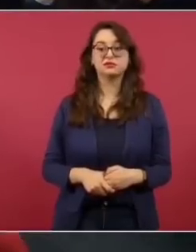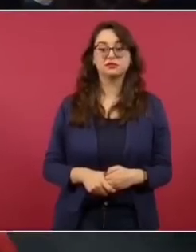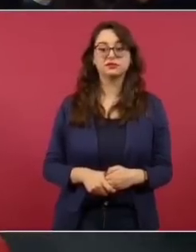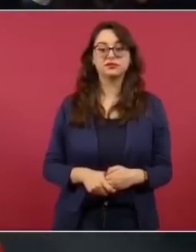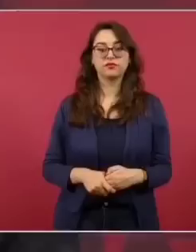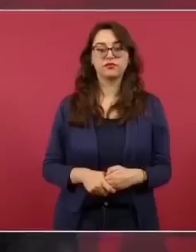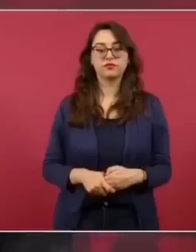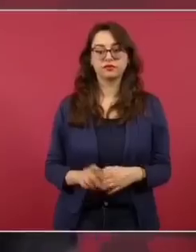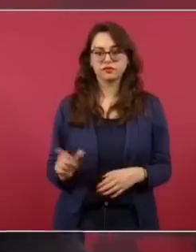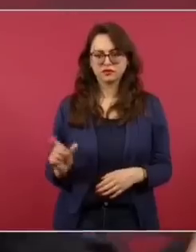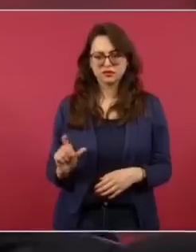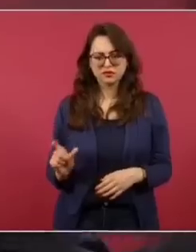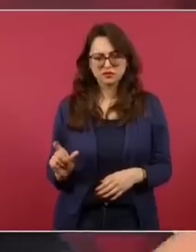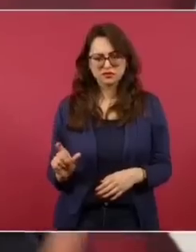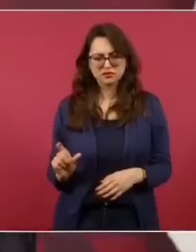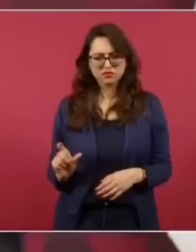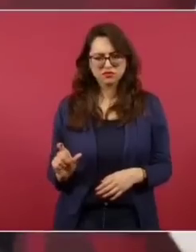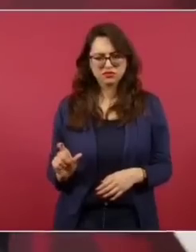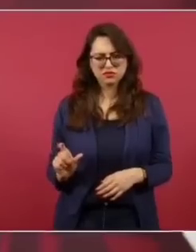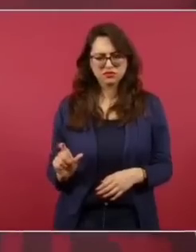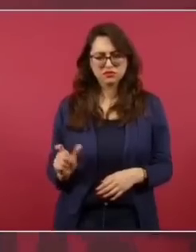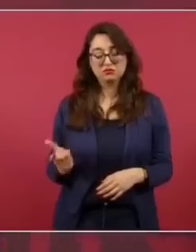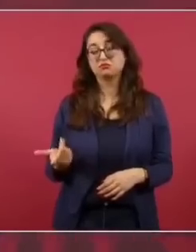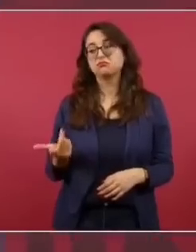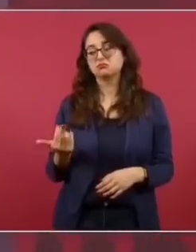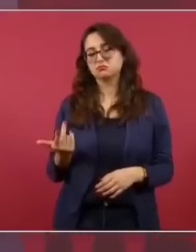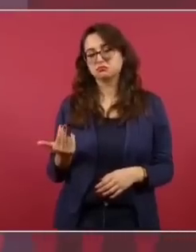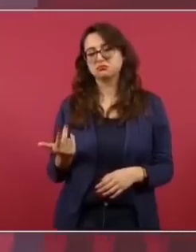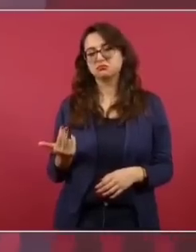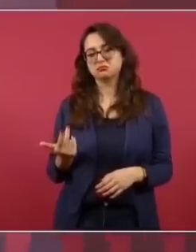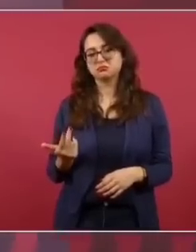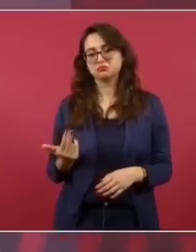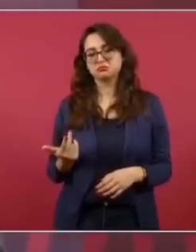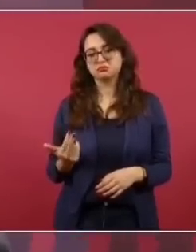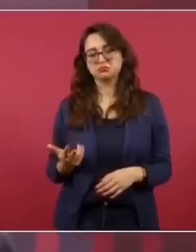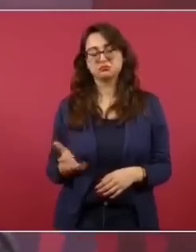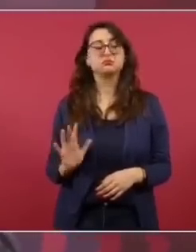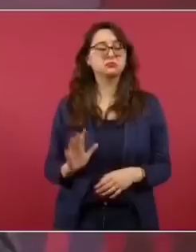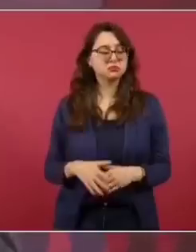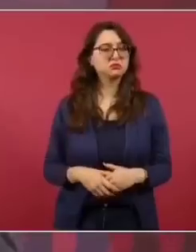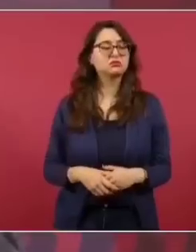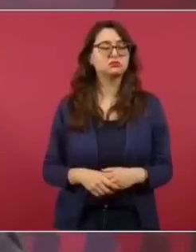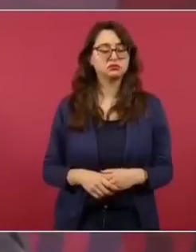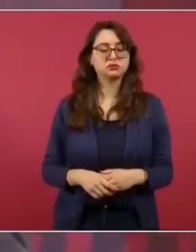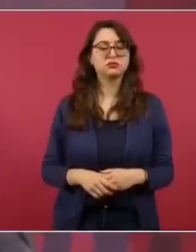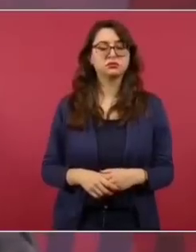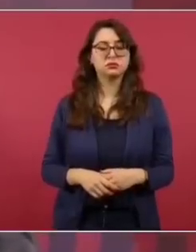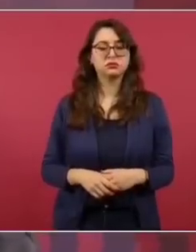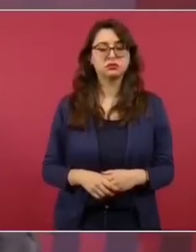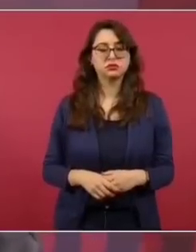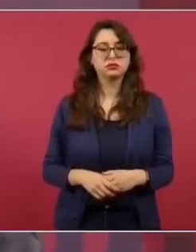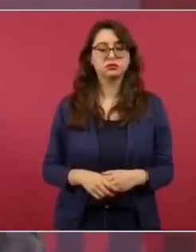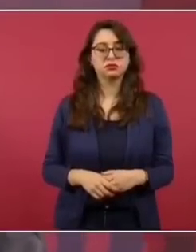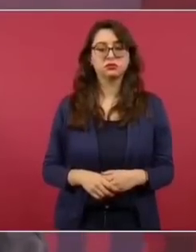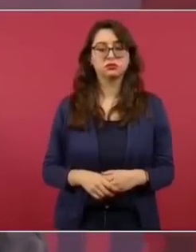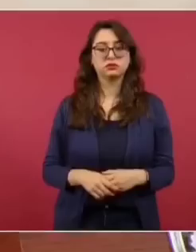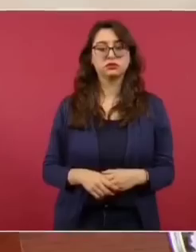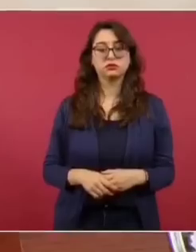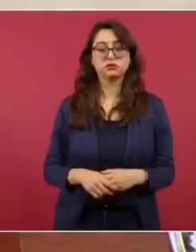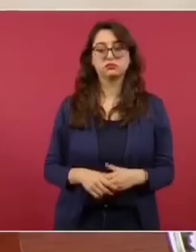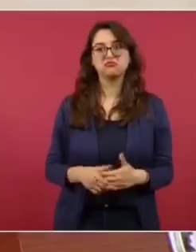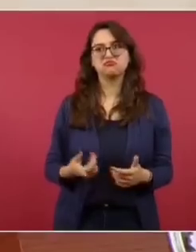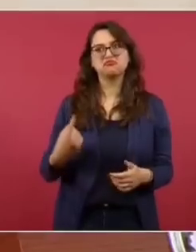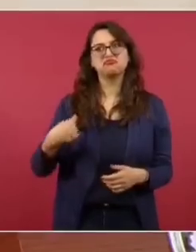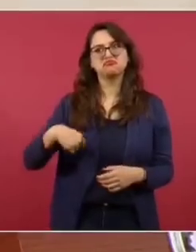Ah, hasta el 25. Sí, porque nosotros sí necesitamos